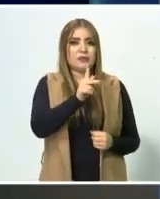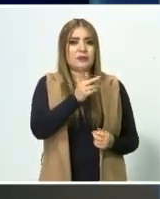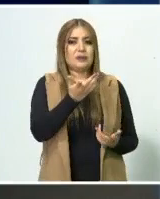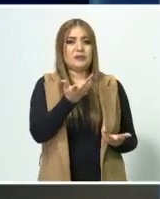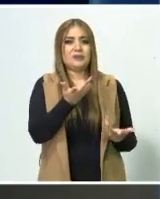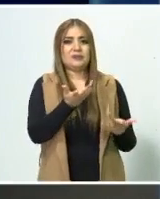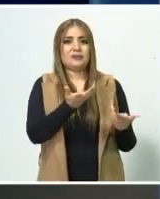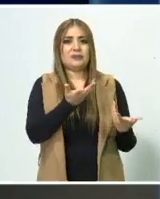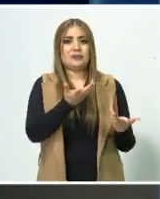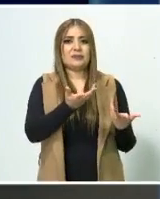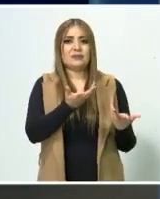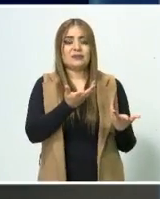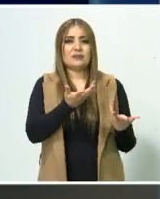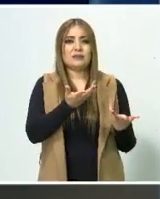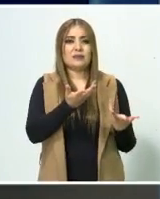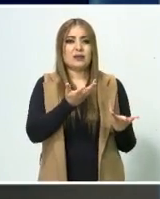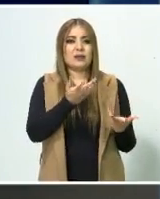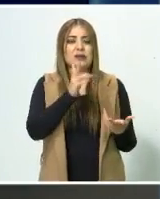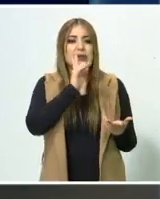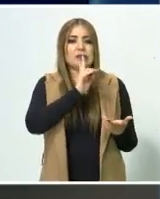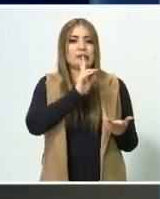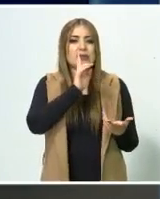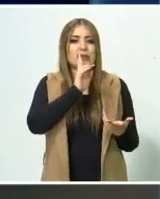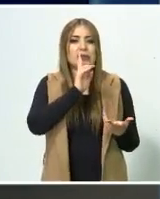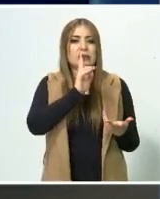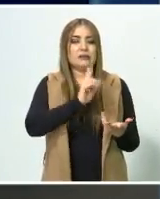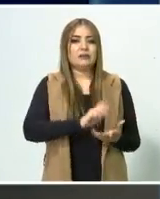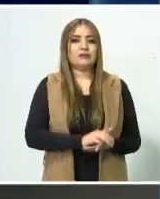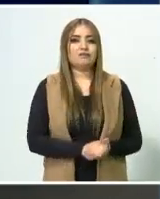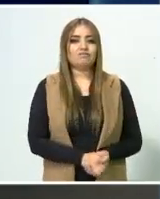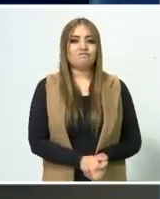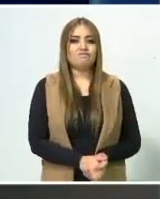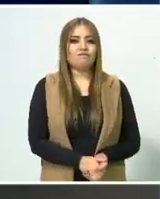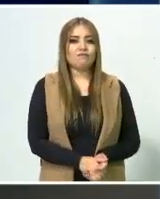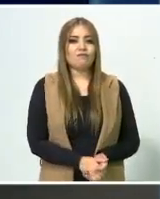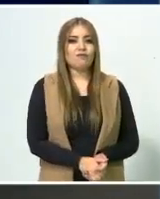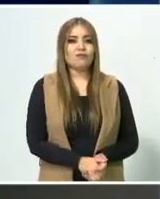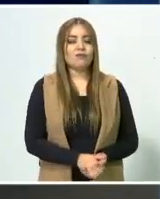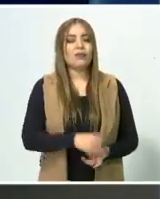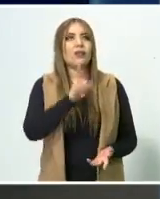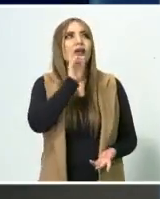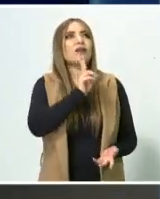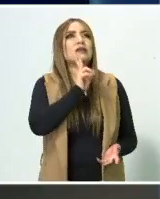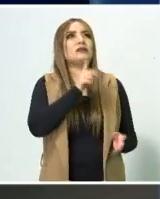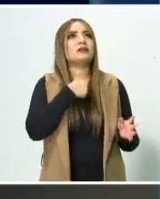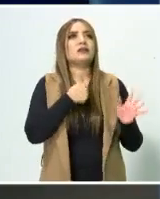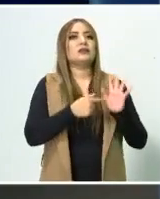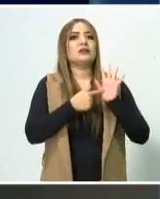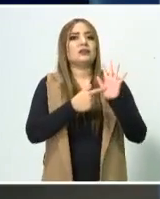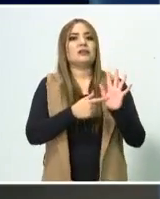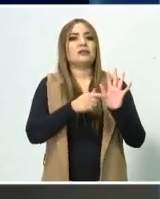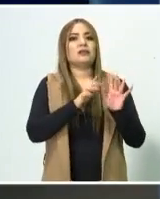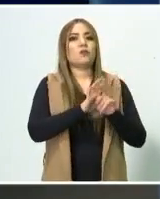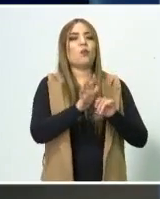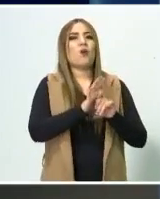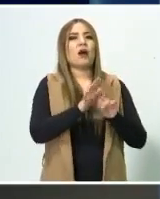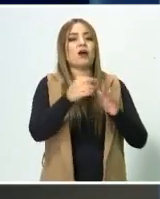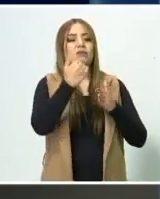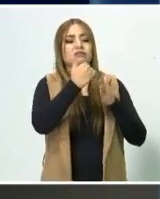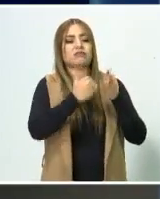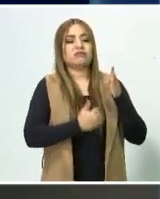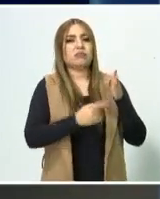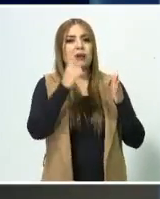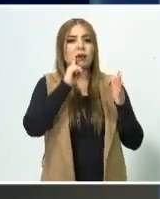si... Voy a establecer un pequeño protocolo para